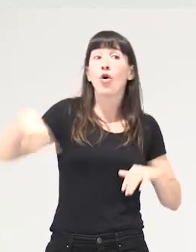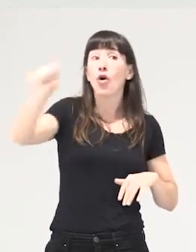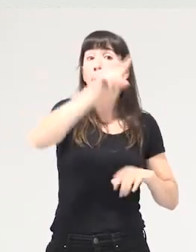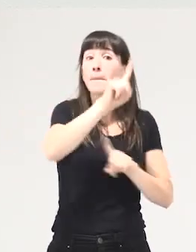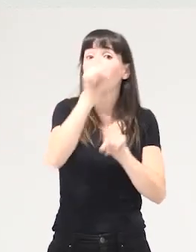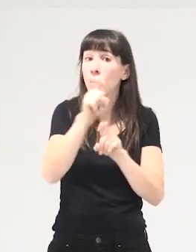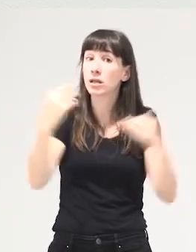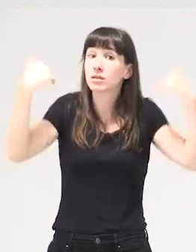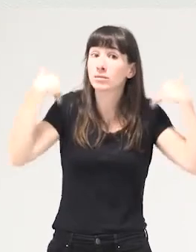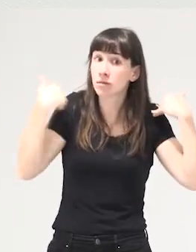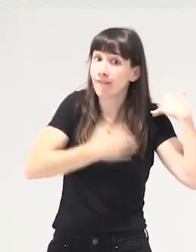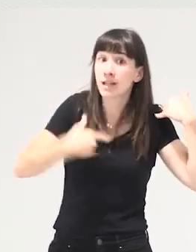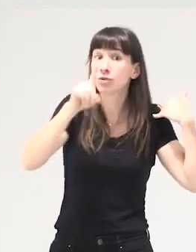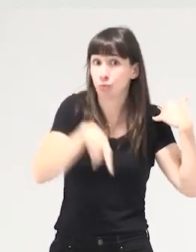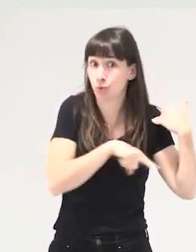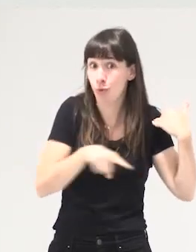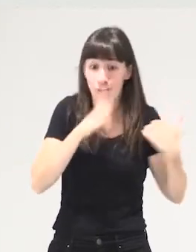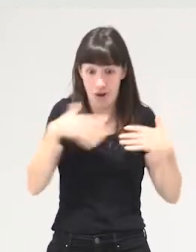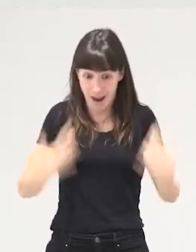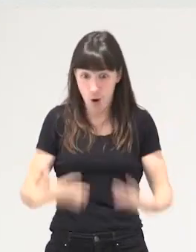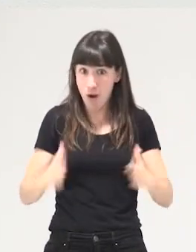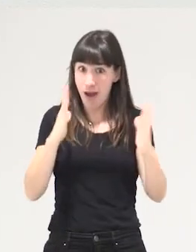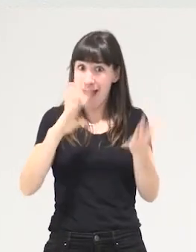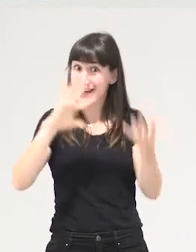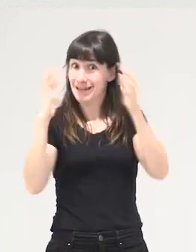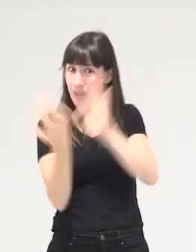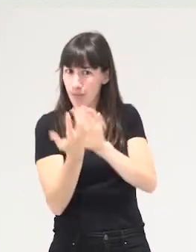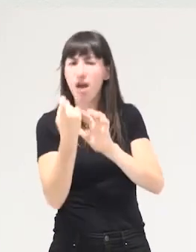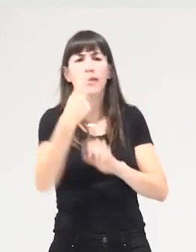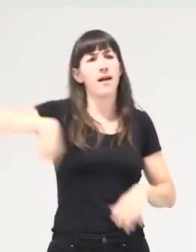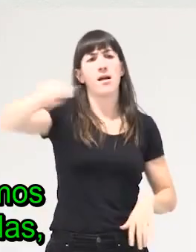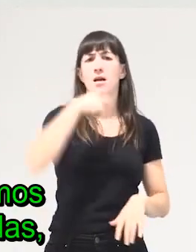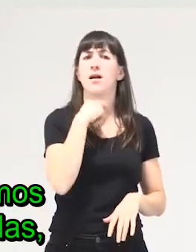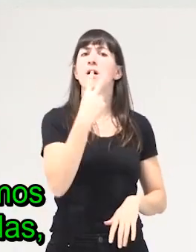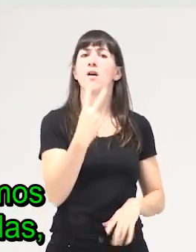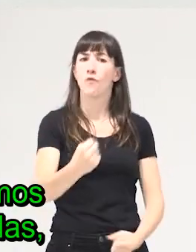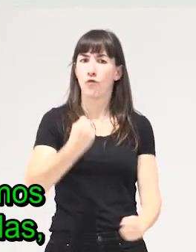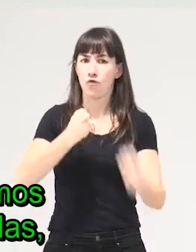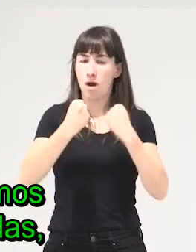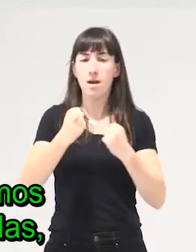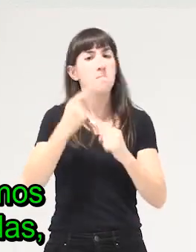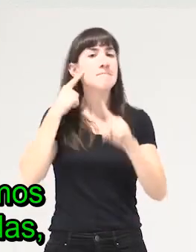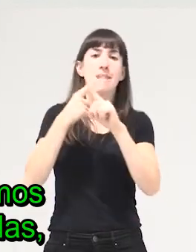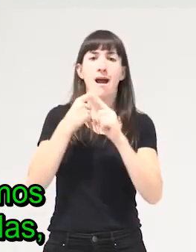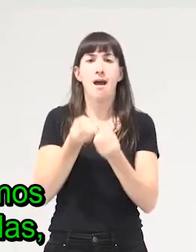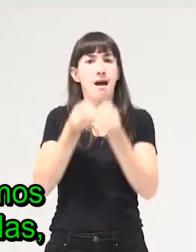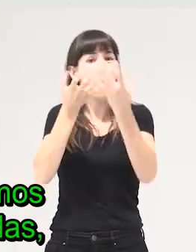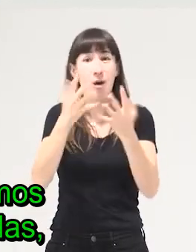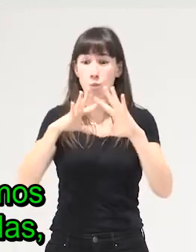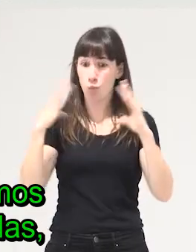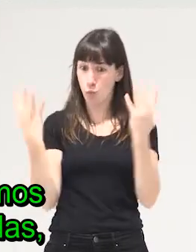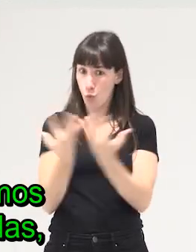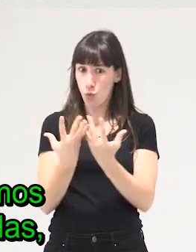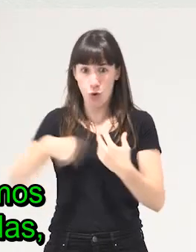lo que decimos es que en este momento de cambio es imprescindible voces fuertes que digan que en el mundo tal y como lo conocemos no cabemos